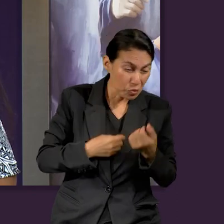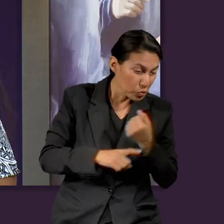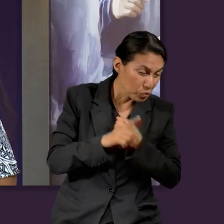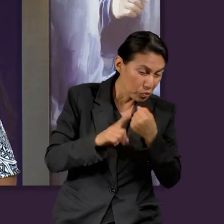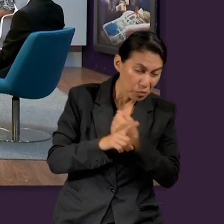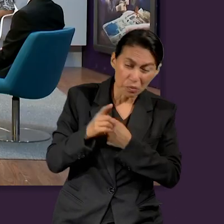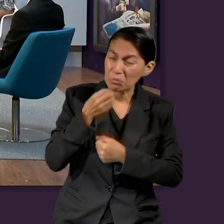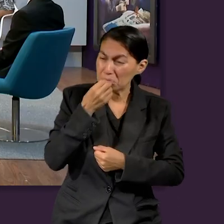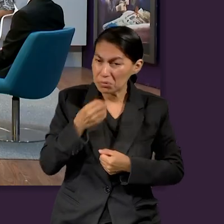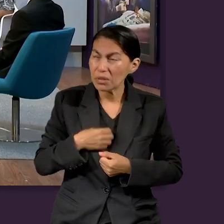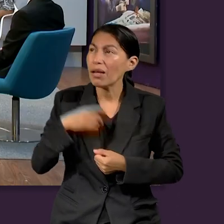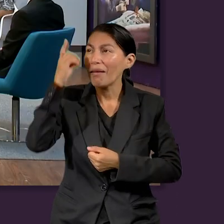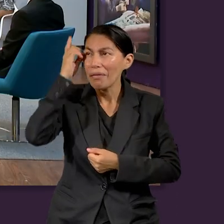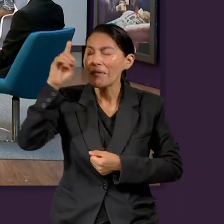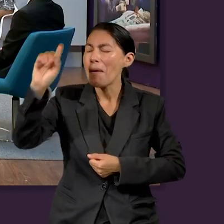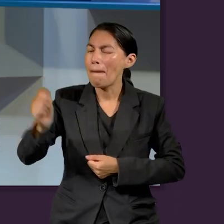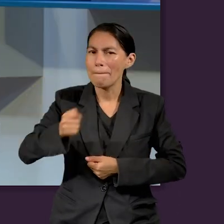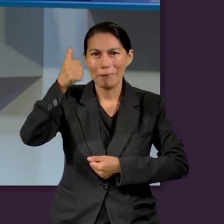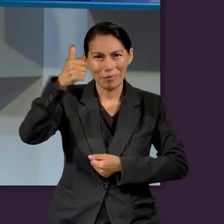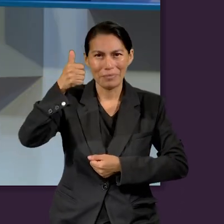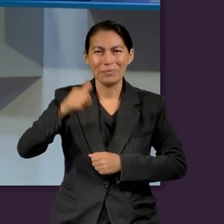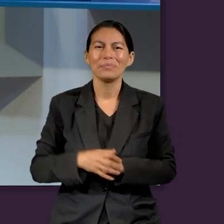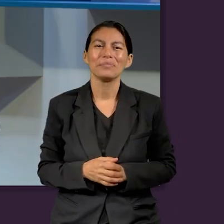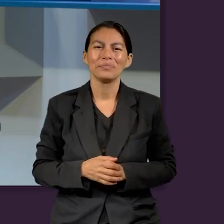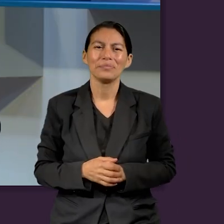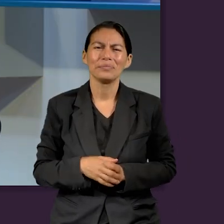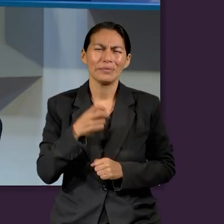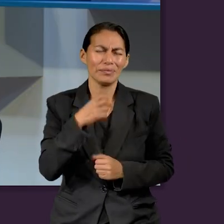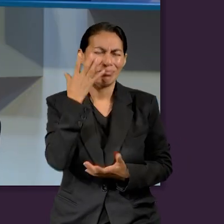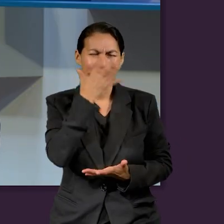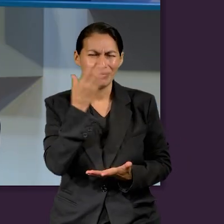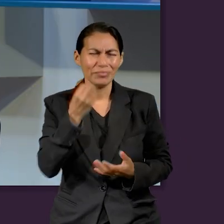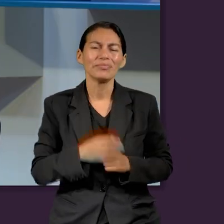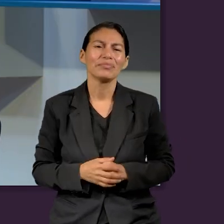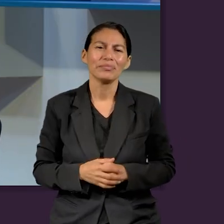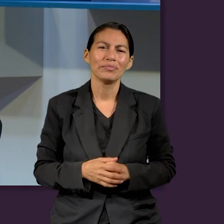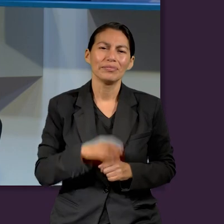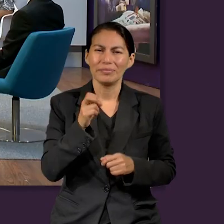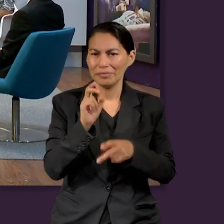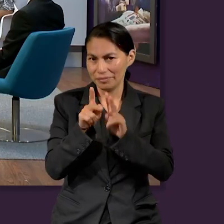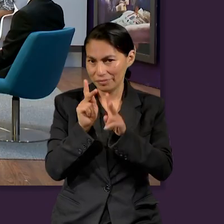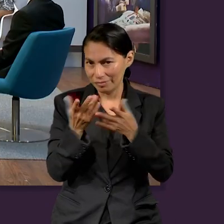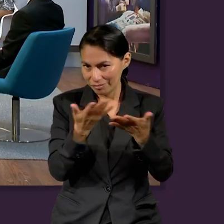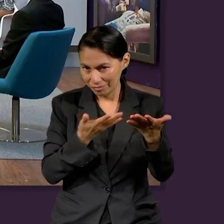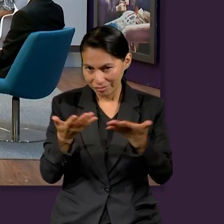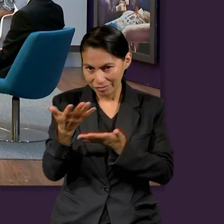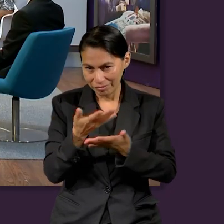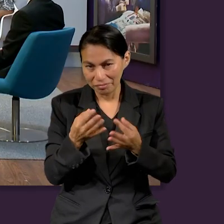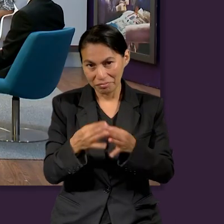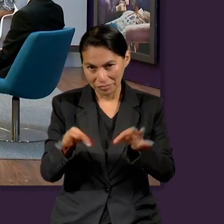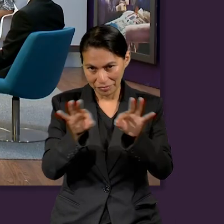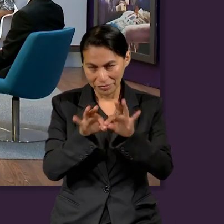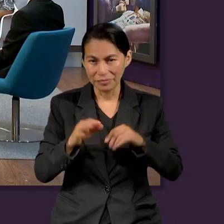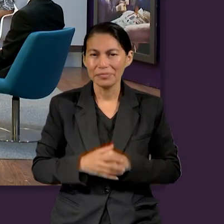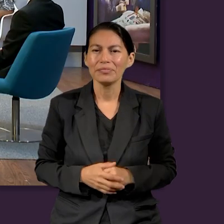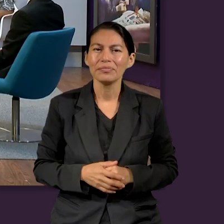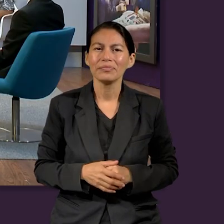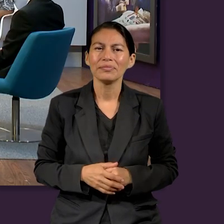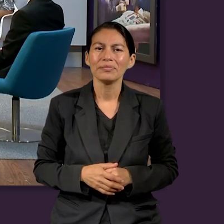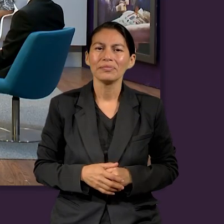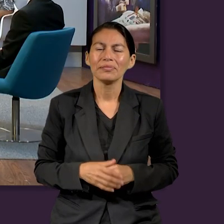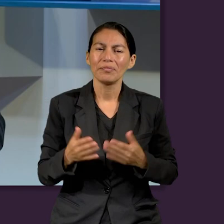por la oración, por su Santo Espíritu y porque en esos momentos nosotros podemos darle lugar a Dios.